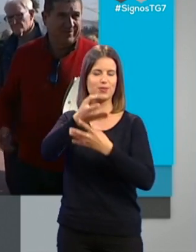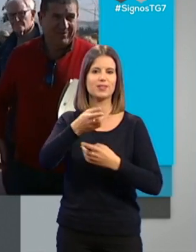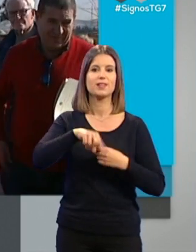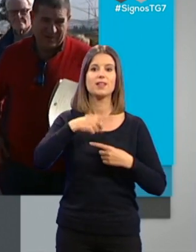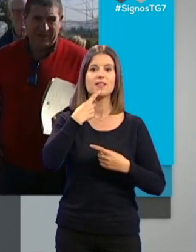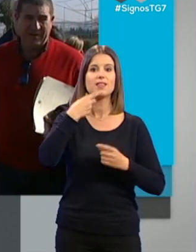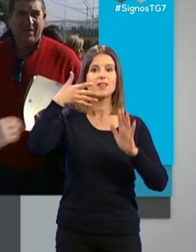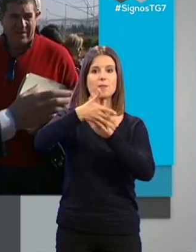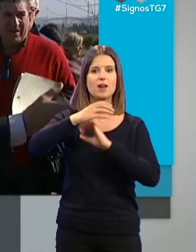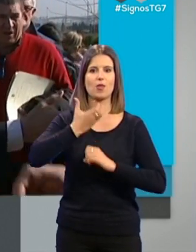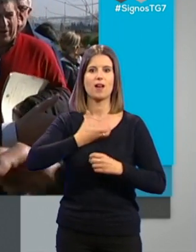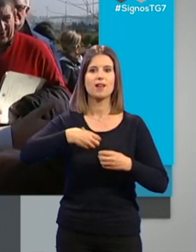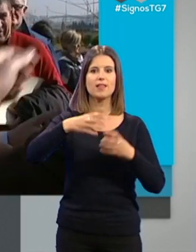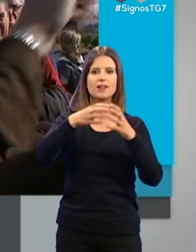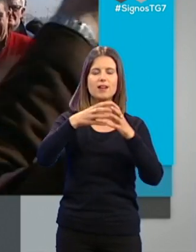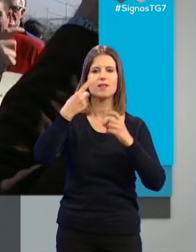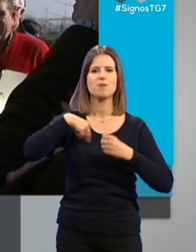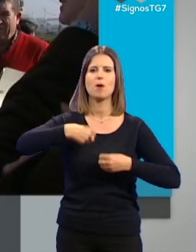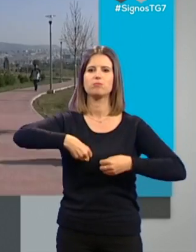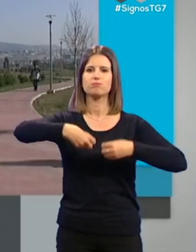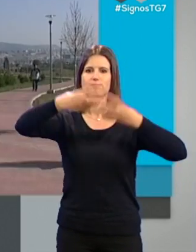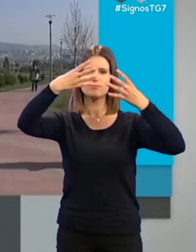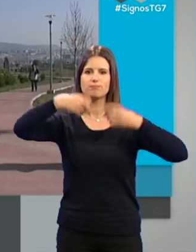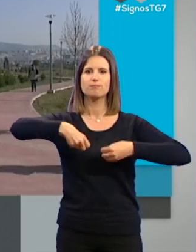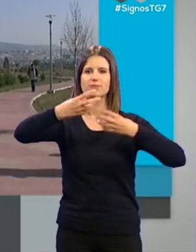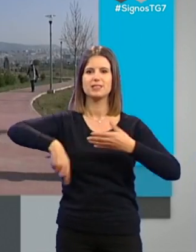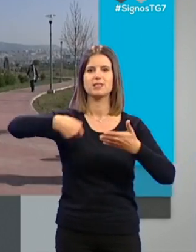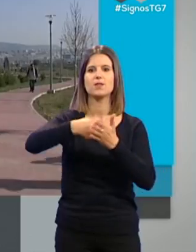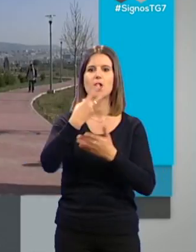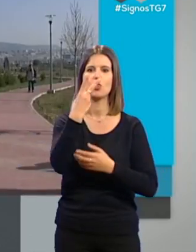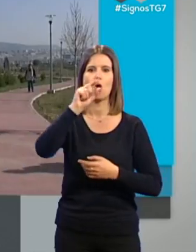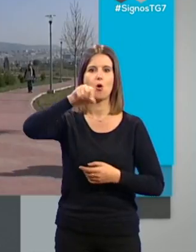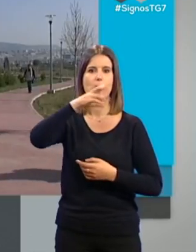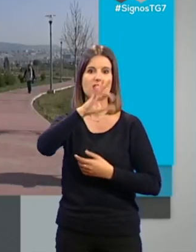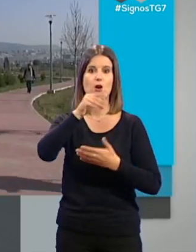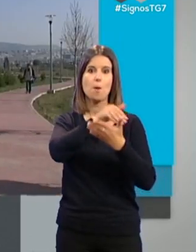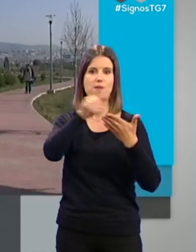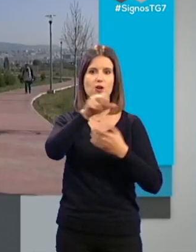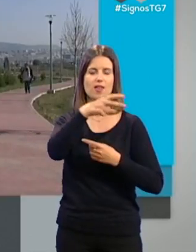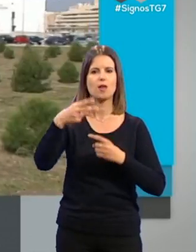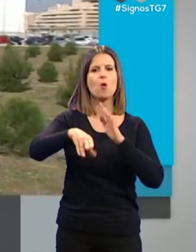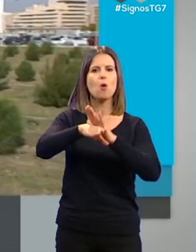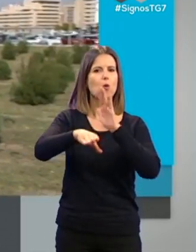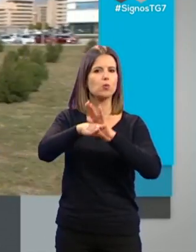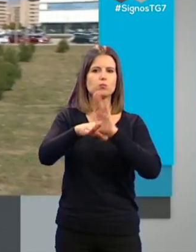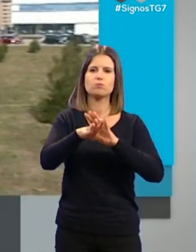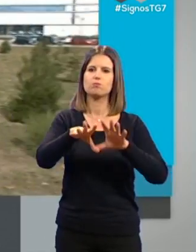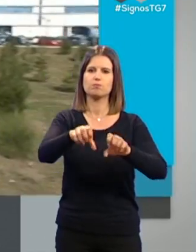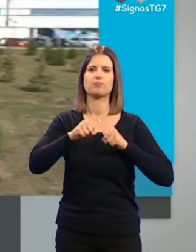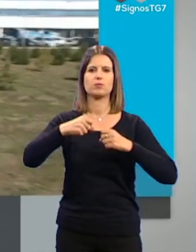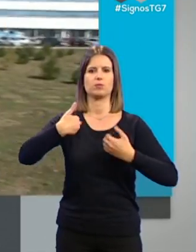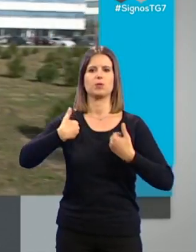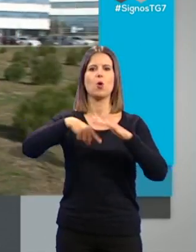Según ha explicado el alcalde de Granada, esta infraestructura, que ha supuesto una inversión de 2,5 millones de euros, se mantendrá y gestionará por el